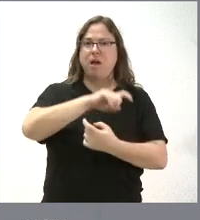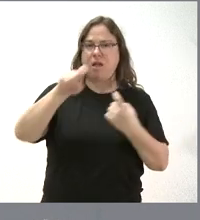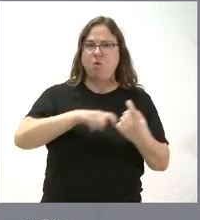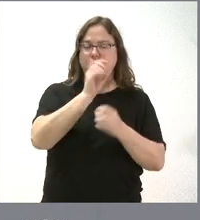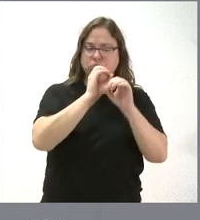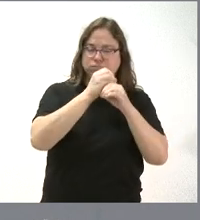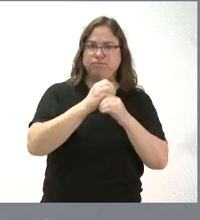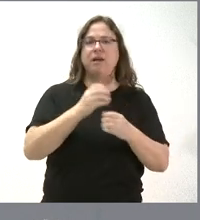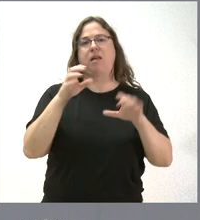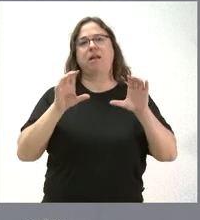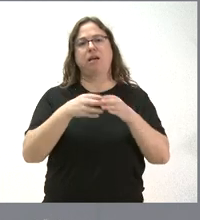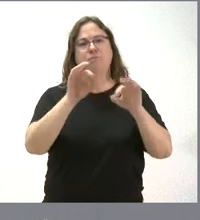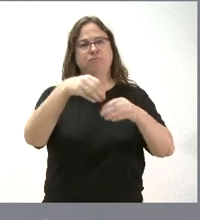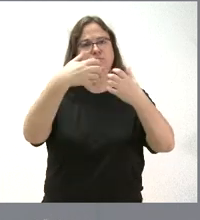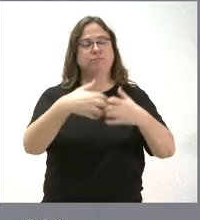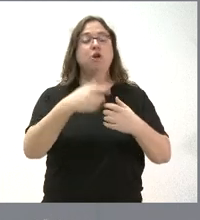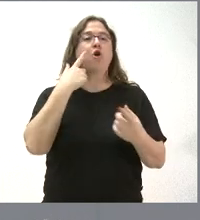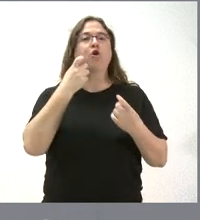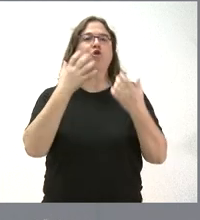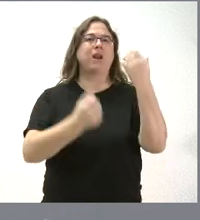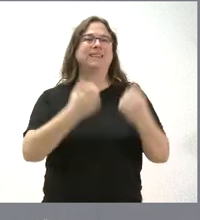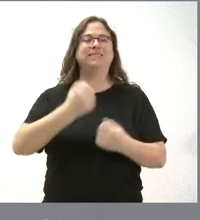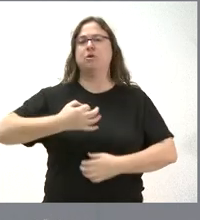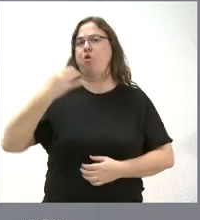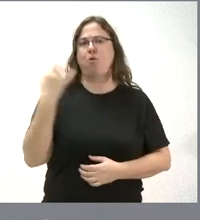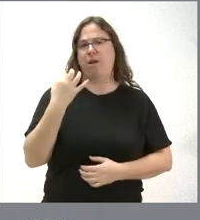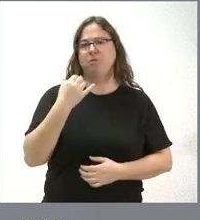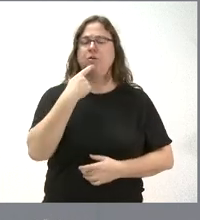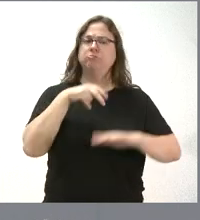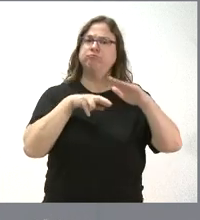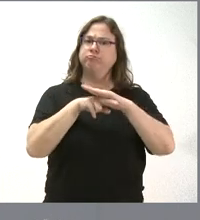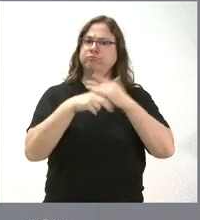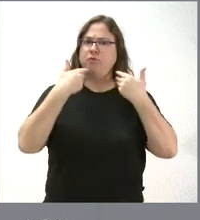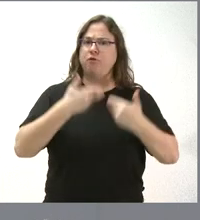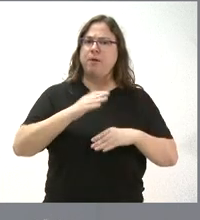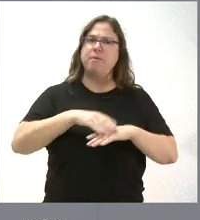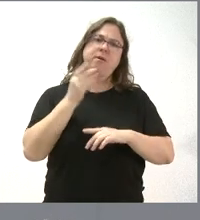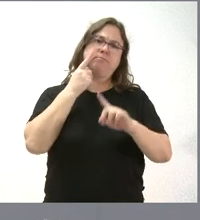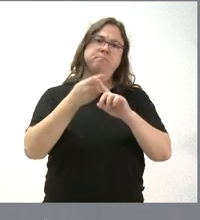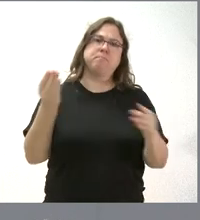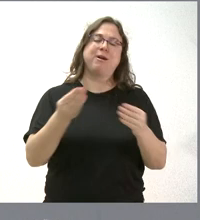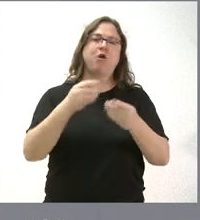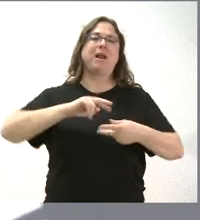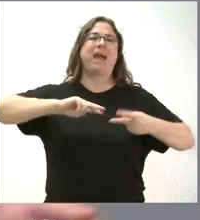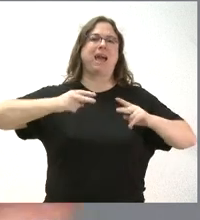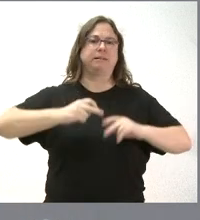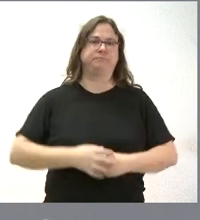centro. Los análisis del control lechero oficial son obligatorios y se supone una herramienta fundamental para la mejora genética.